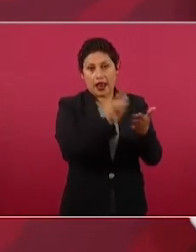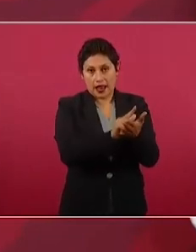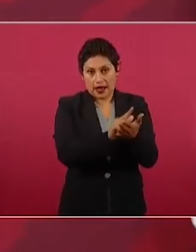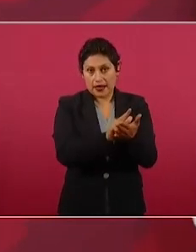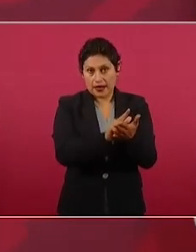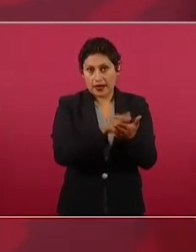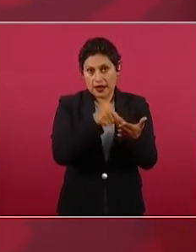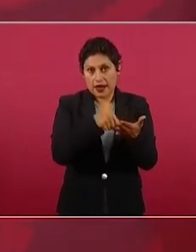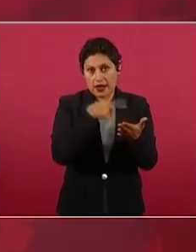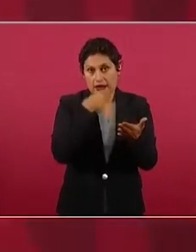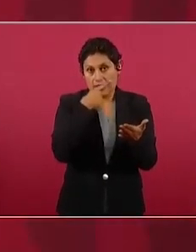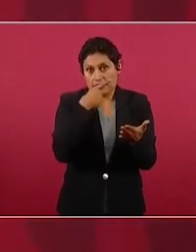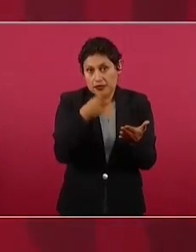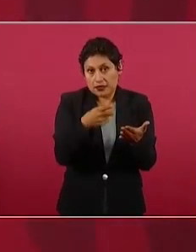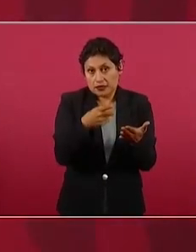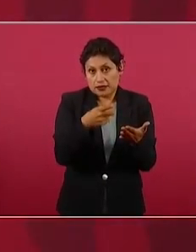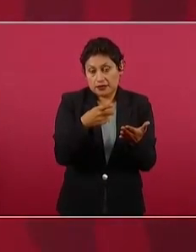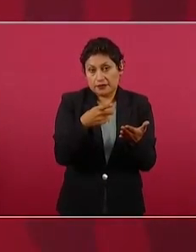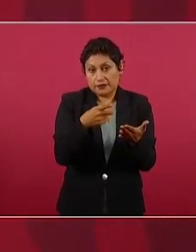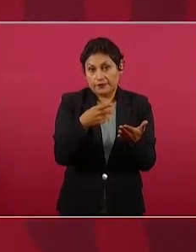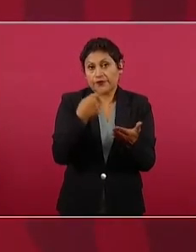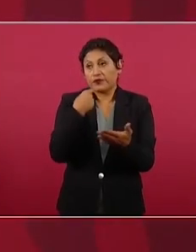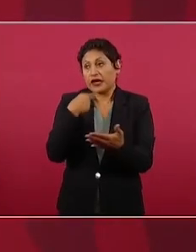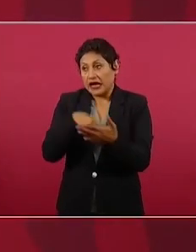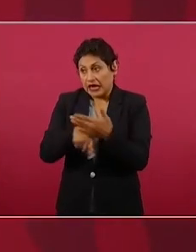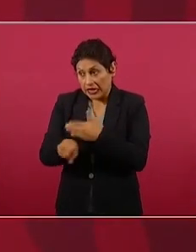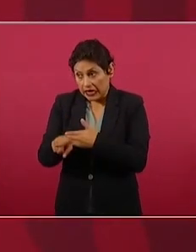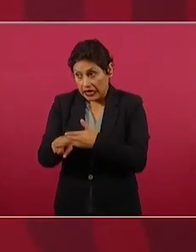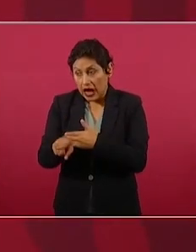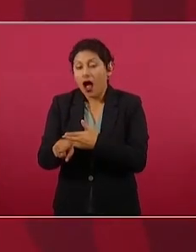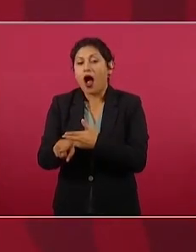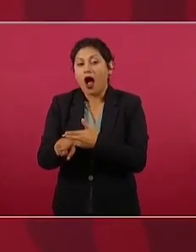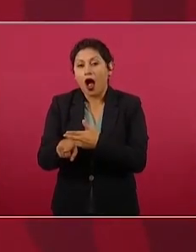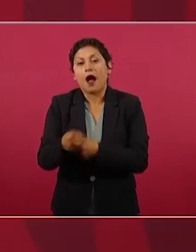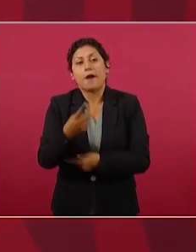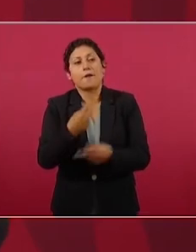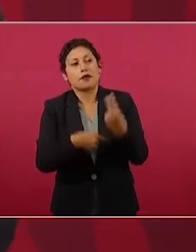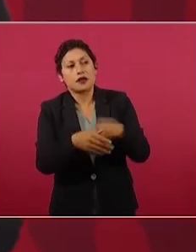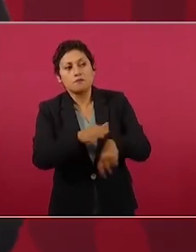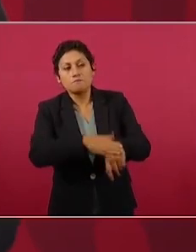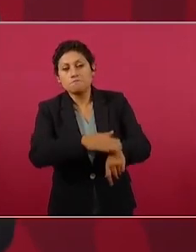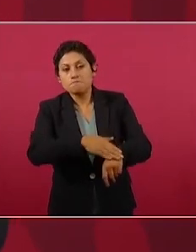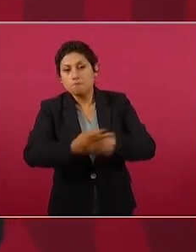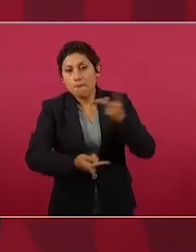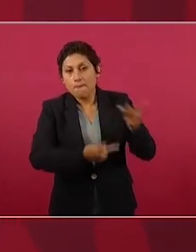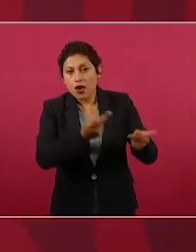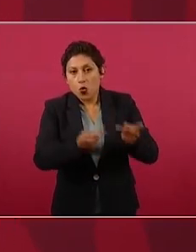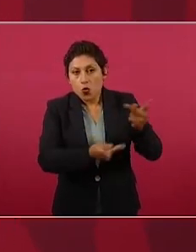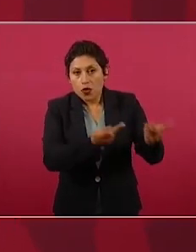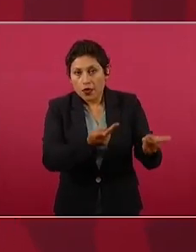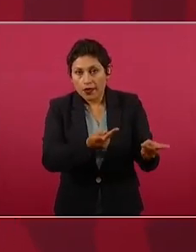hacerle algunas preguntas incluso firman